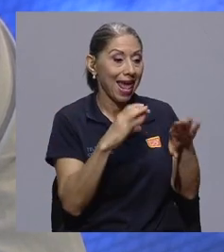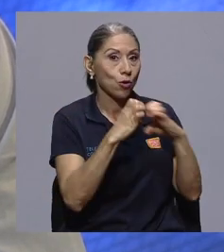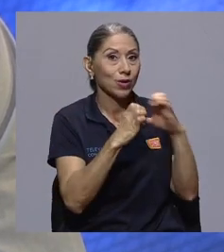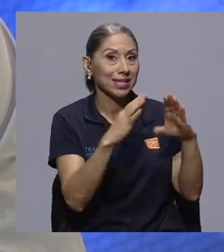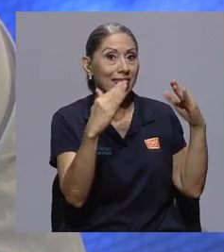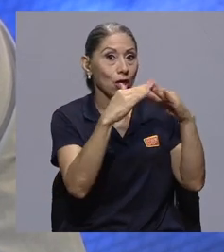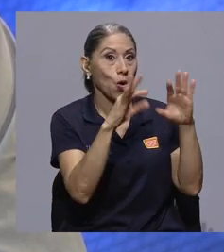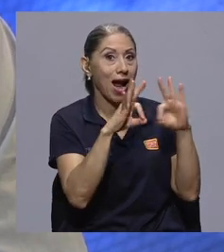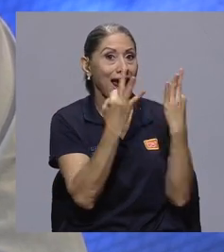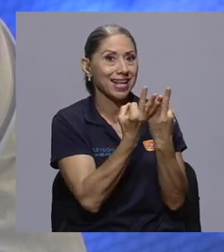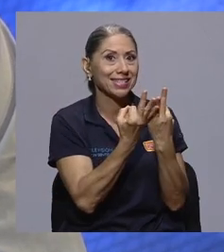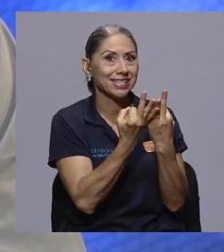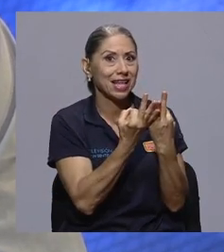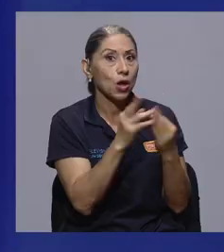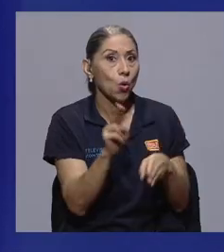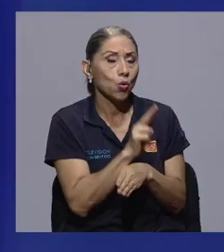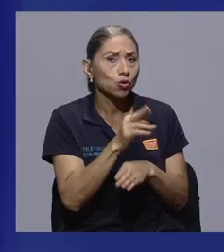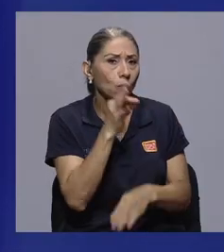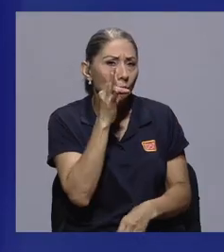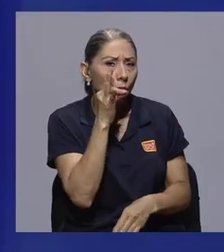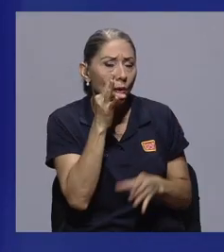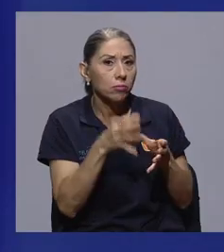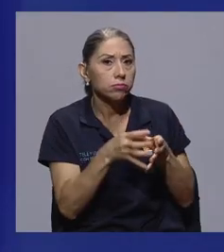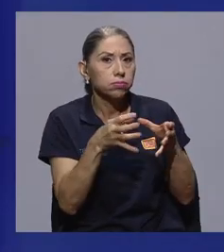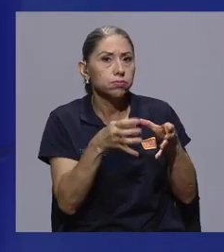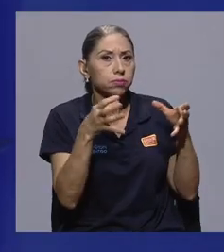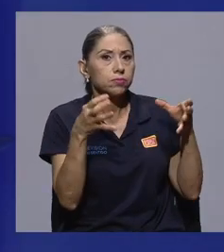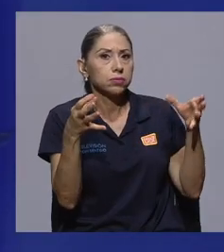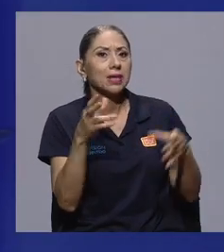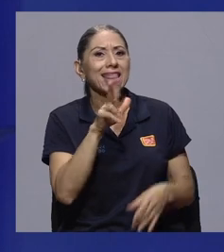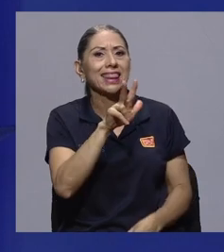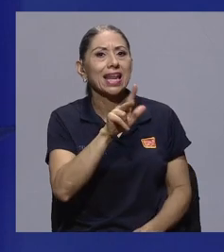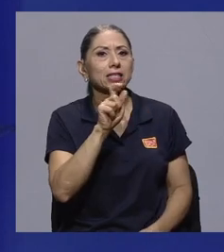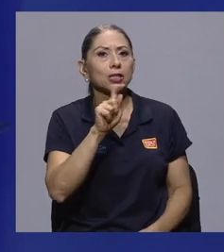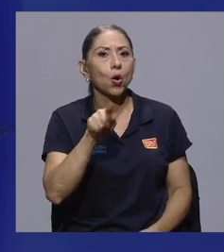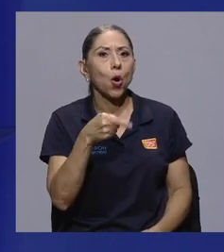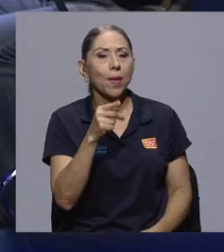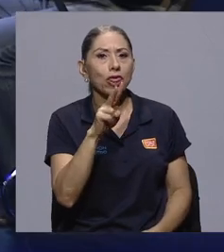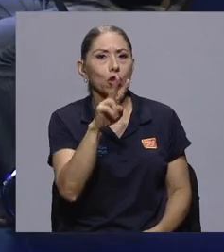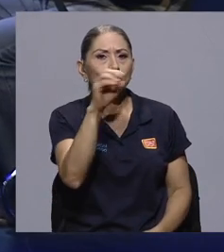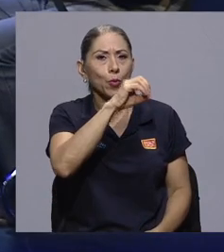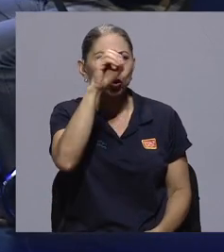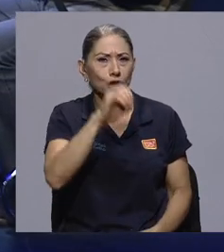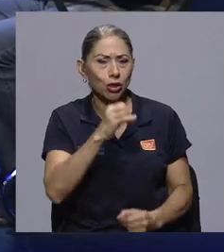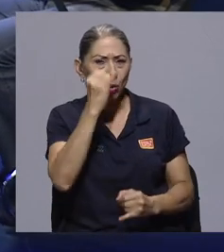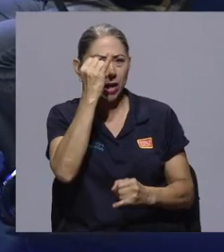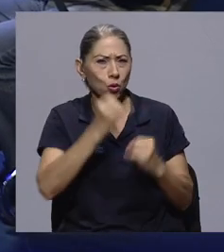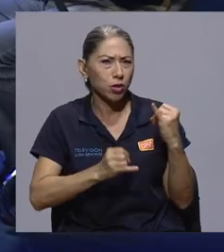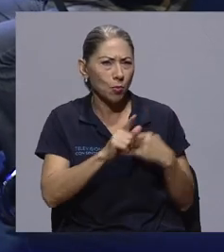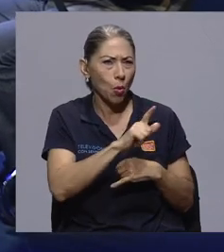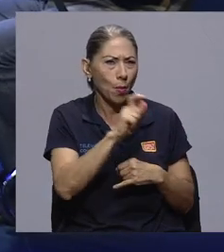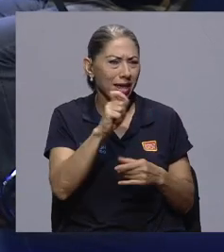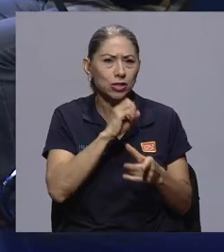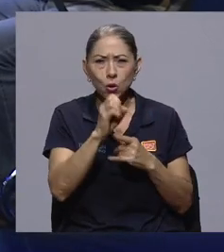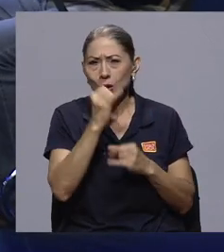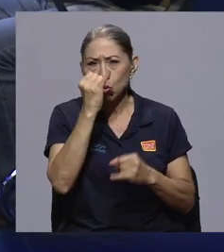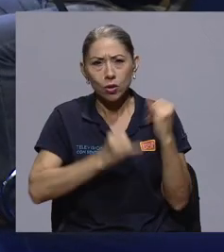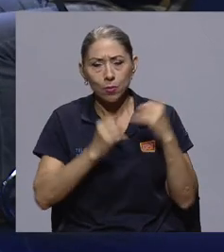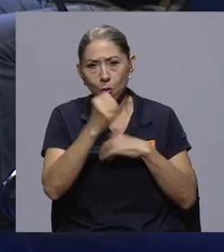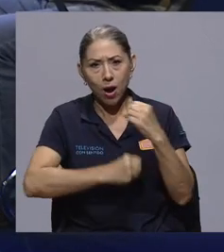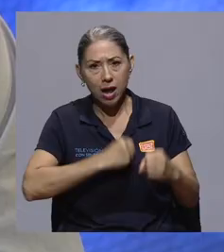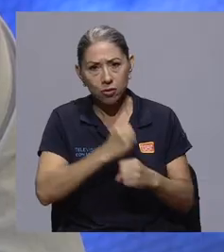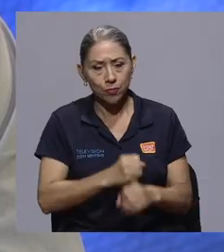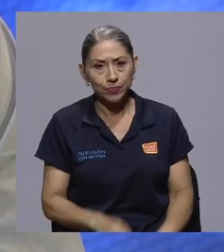de hogares es que viene aumento el consumo. Llegó casi, creo que un 3,2% de consumo en el último mes o en el último año.